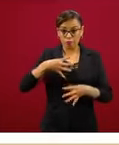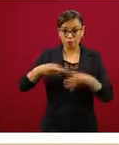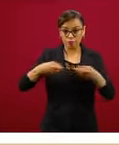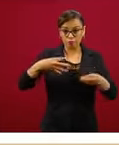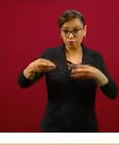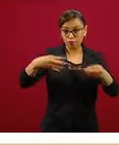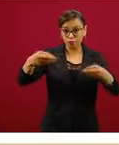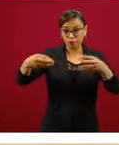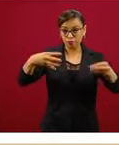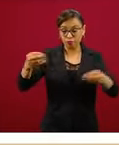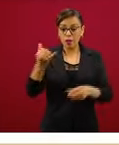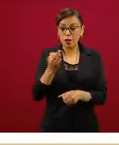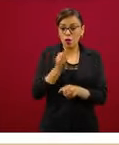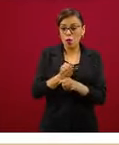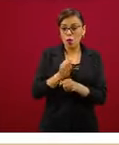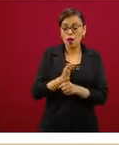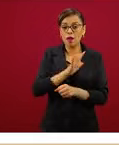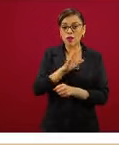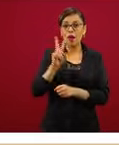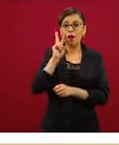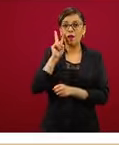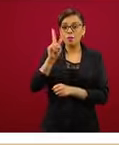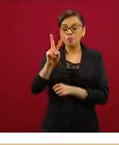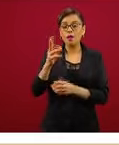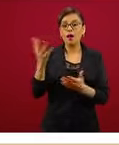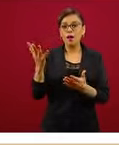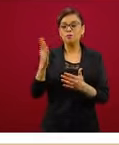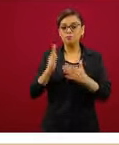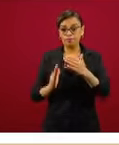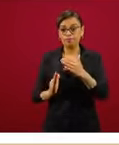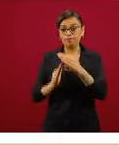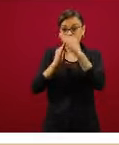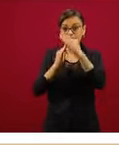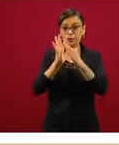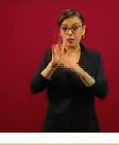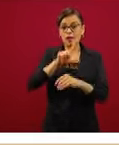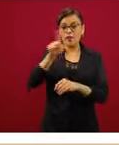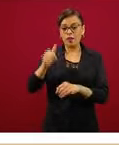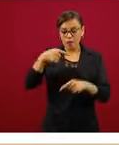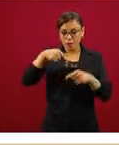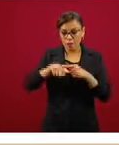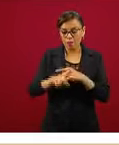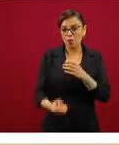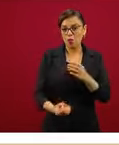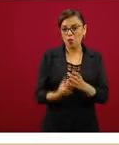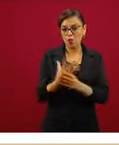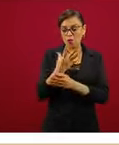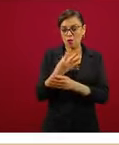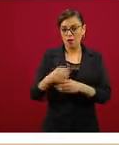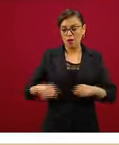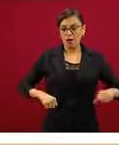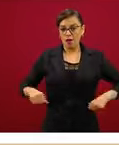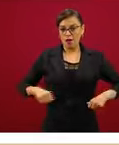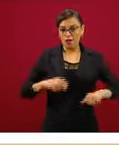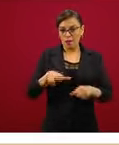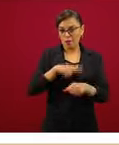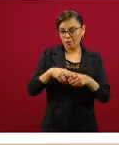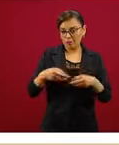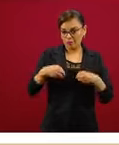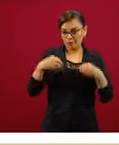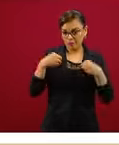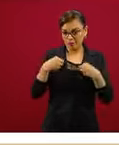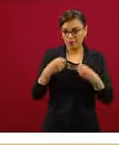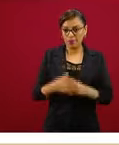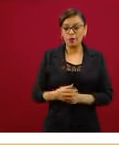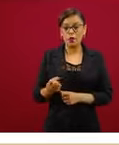proyectándonos ya hacia esta nueva normalidad, tenemos presentes dos bienes públicos